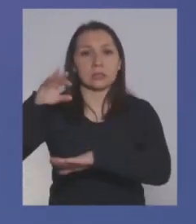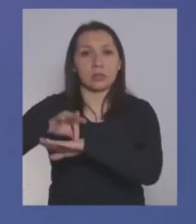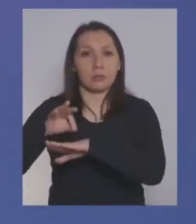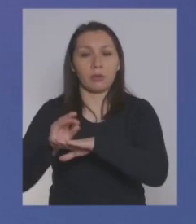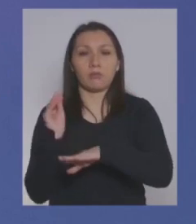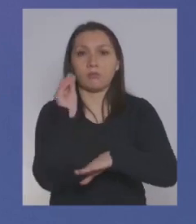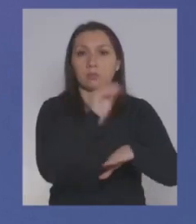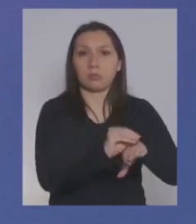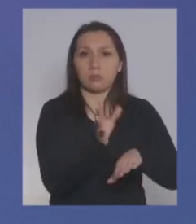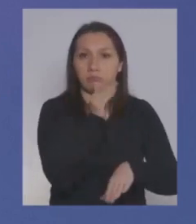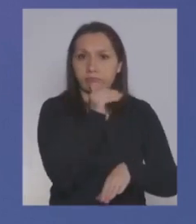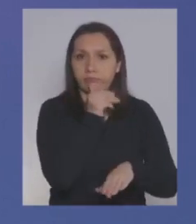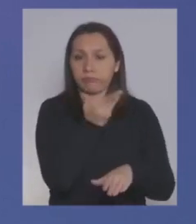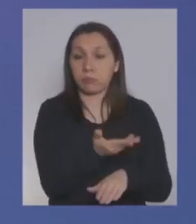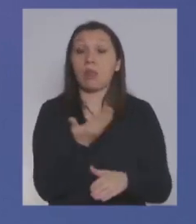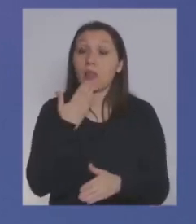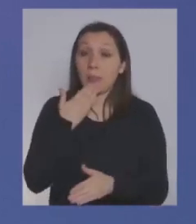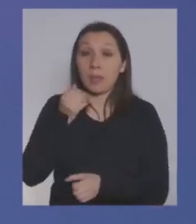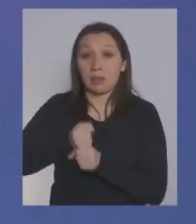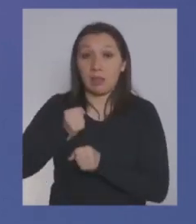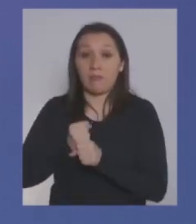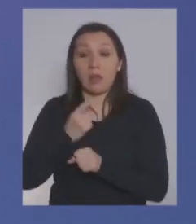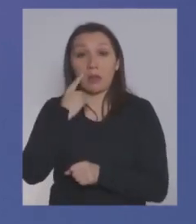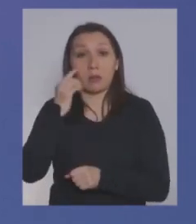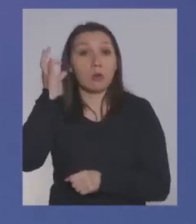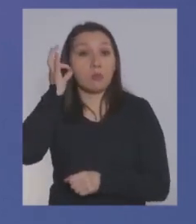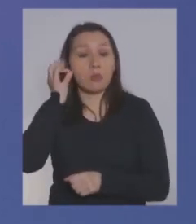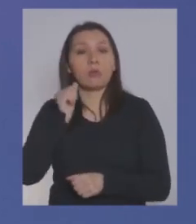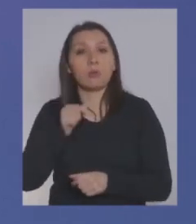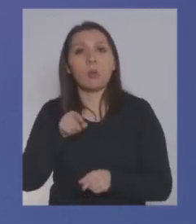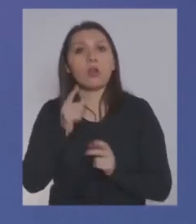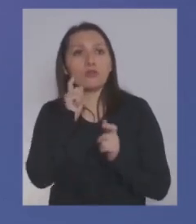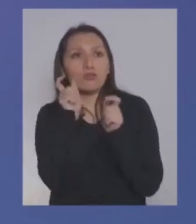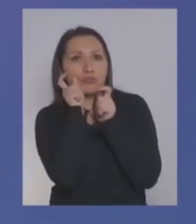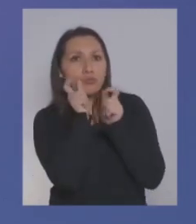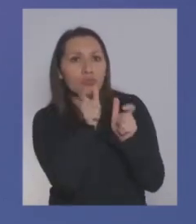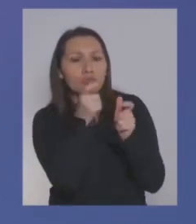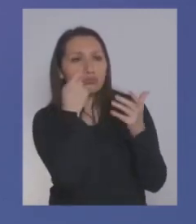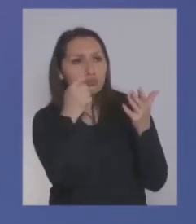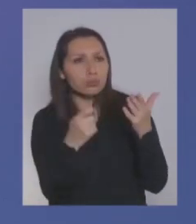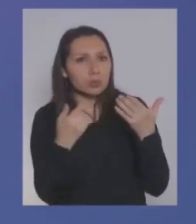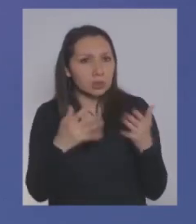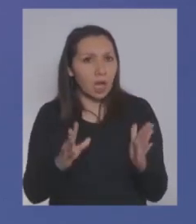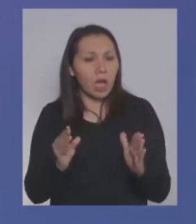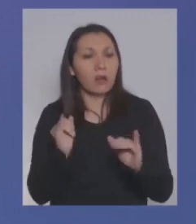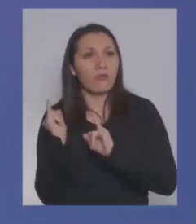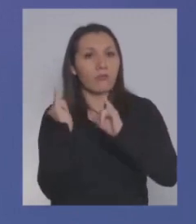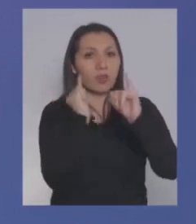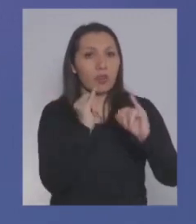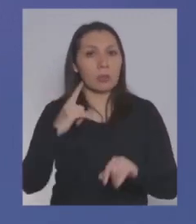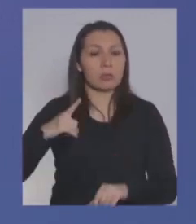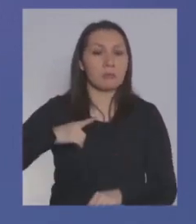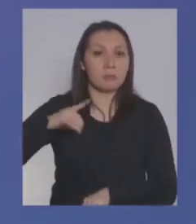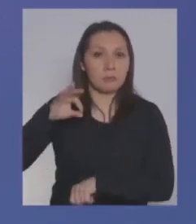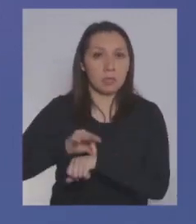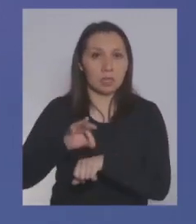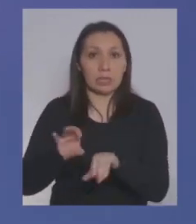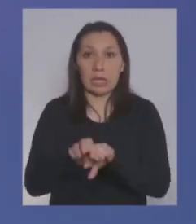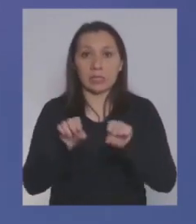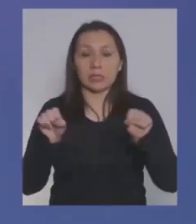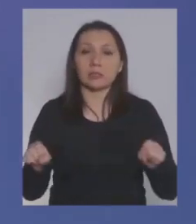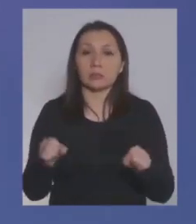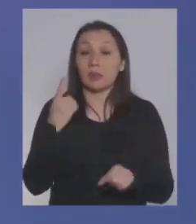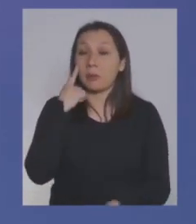digámoslo con claridad, también de los trabajadores y trabajadoras, ¿no es cierto?, que no verificaron que ese reporte de licencias hubiera ocurrido.